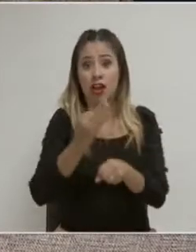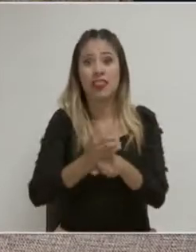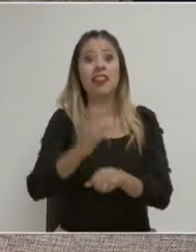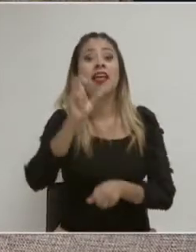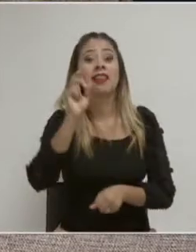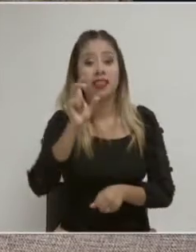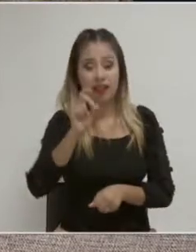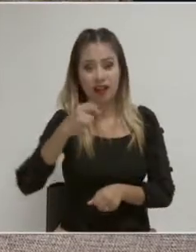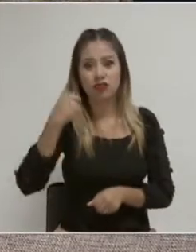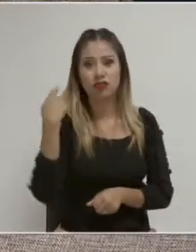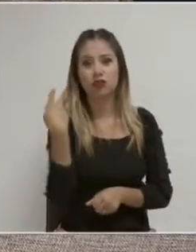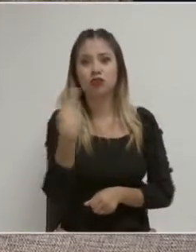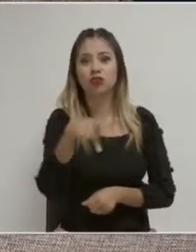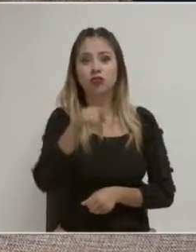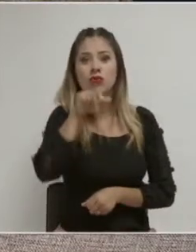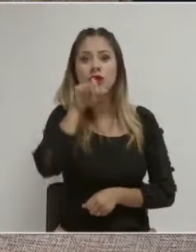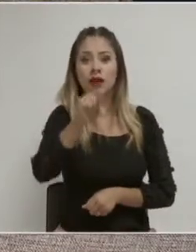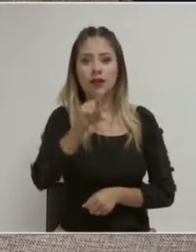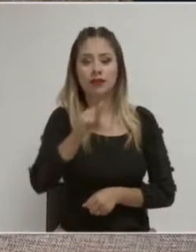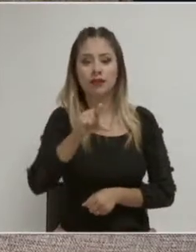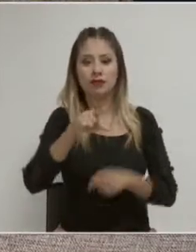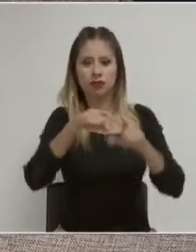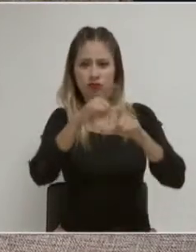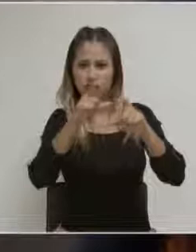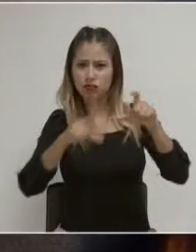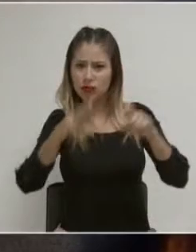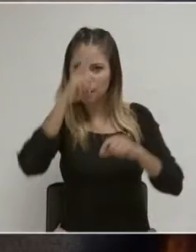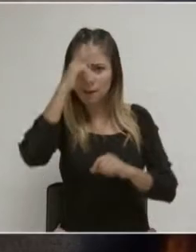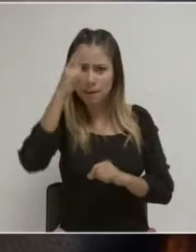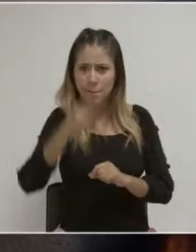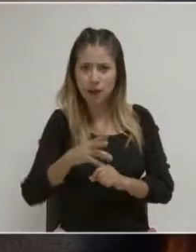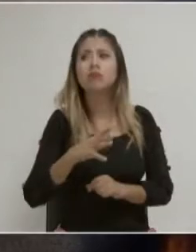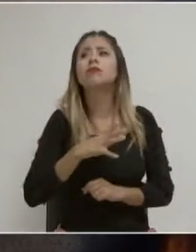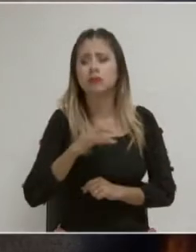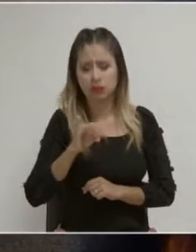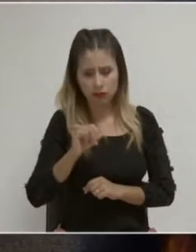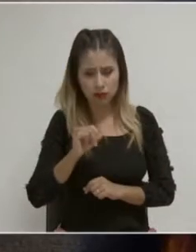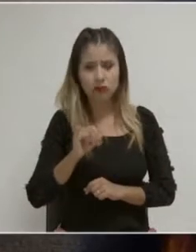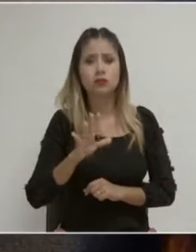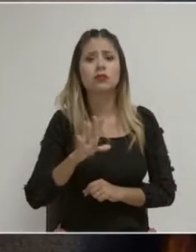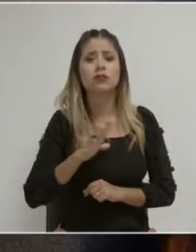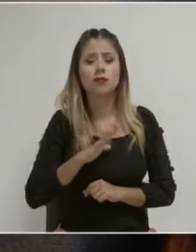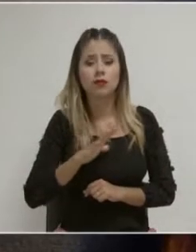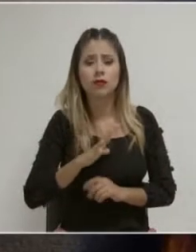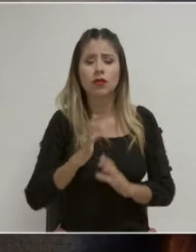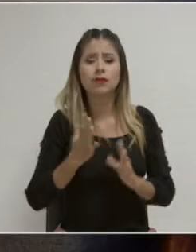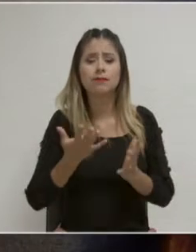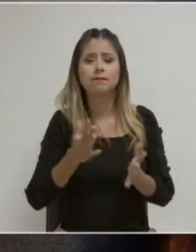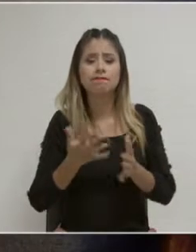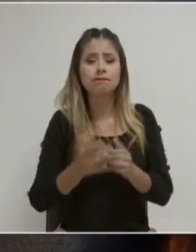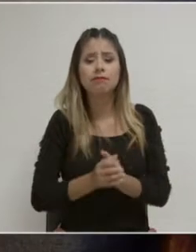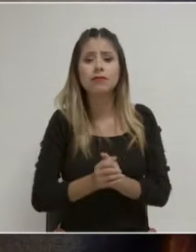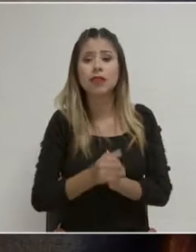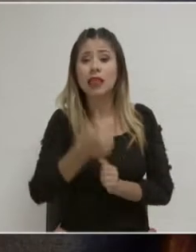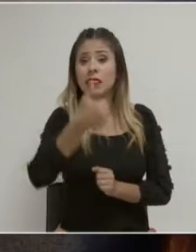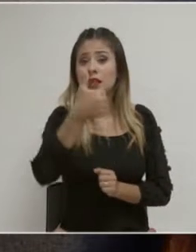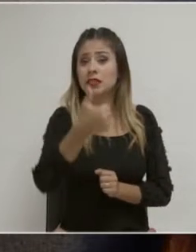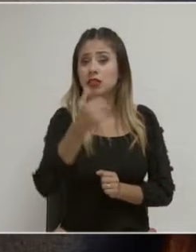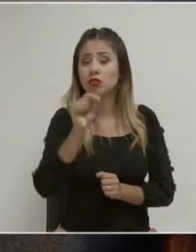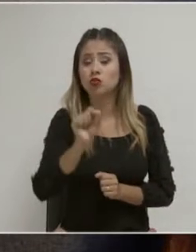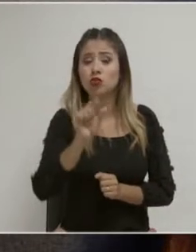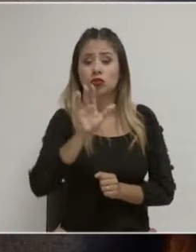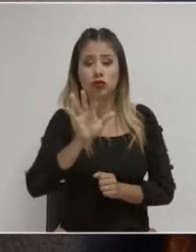Jalisco. En Jalisco, así es. En la República Mexicana. En la República Mexicana pasamos de 6